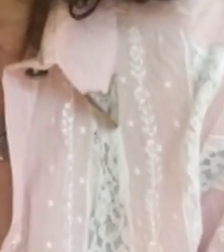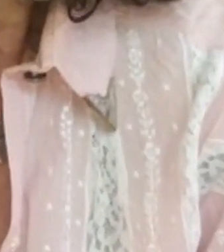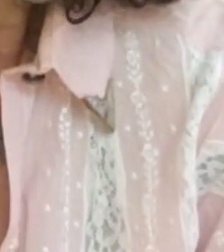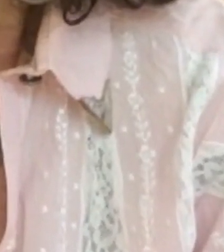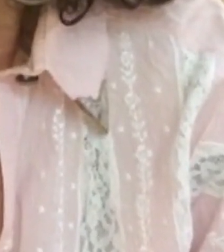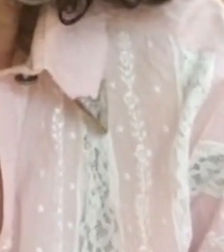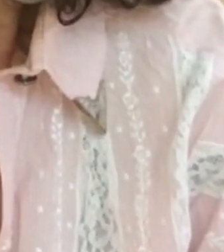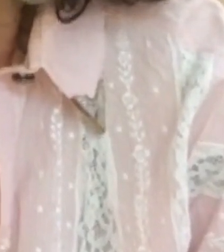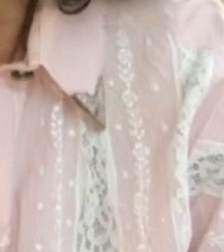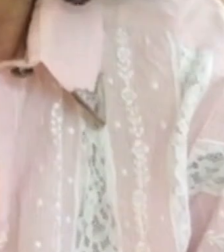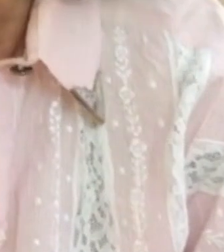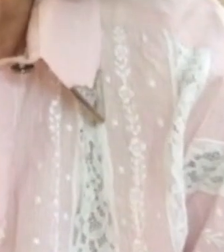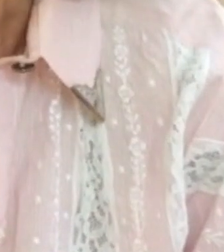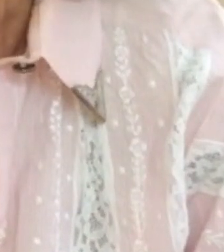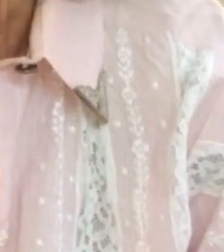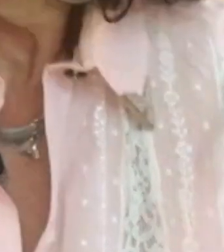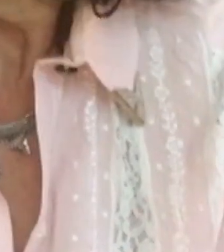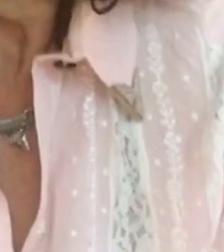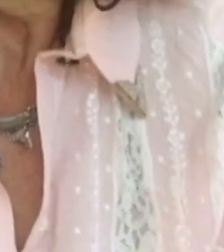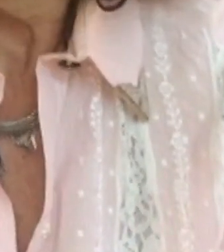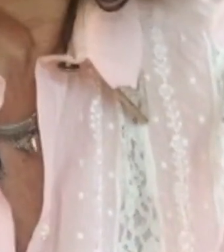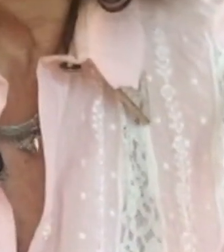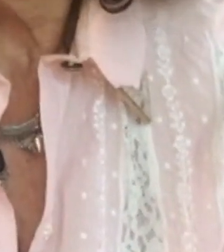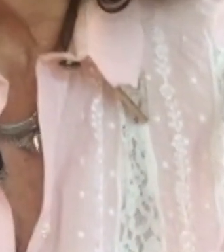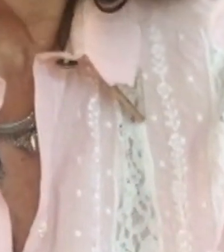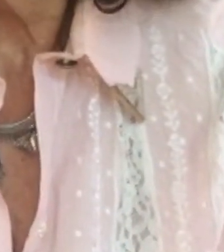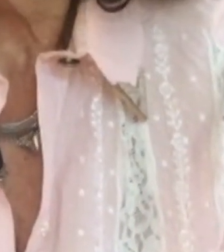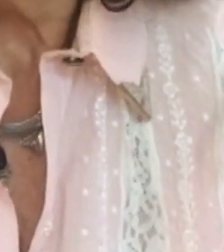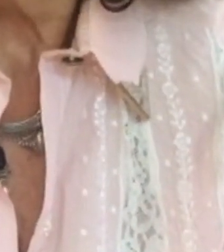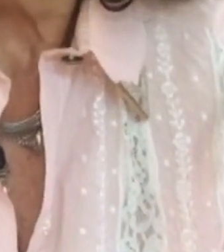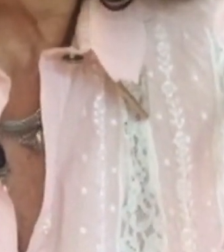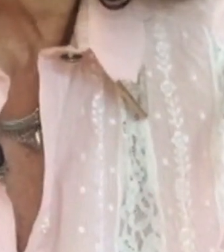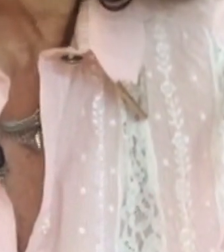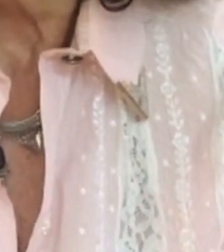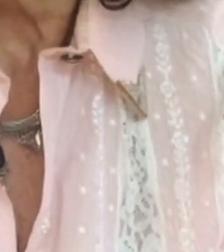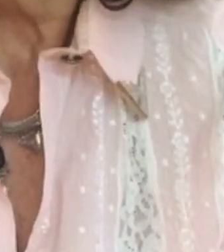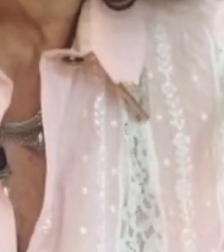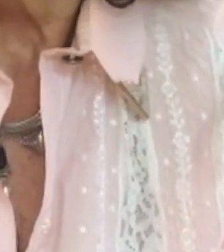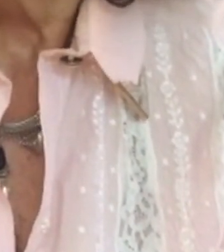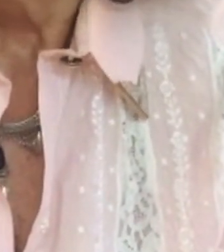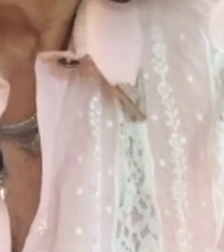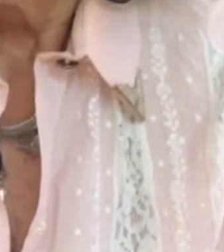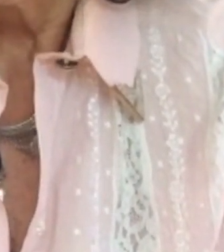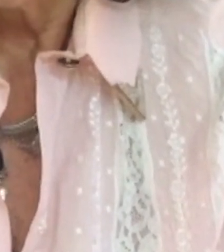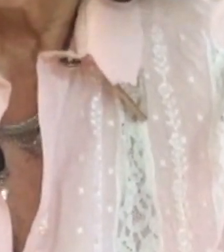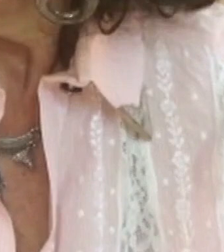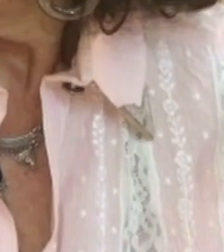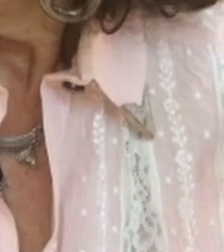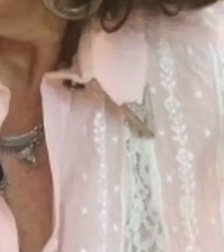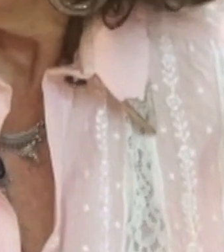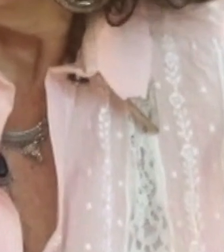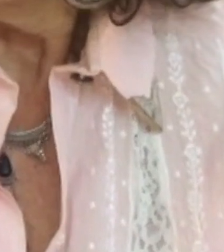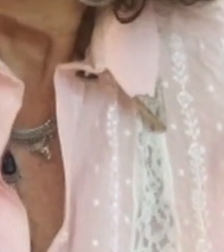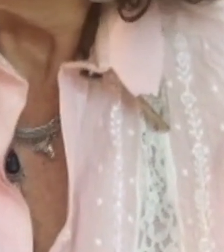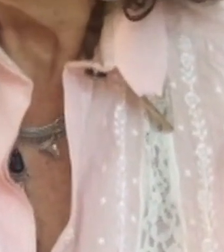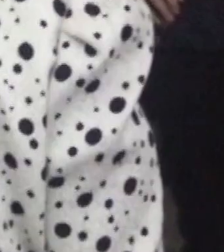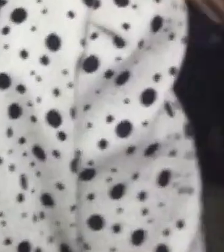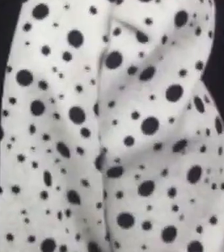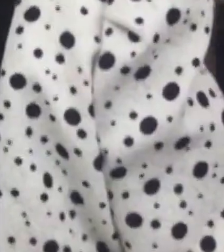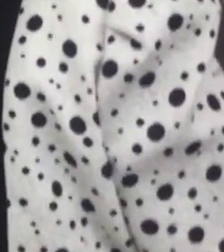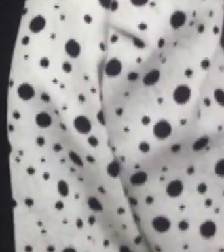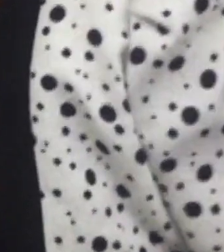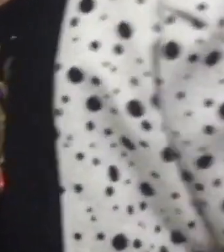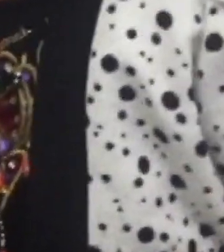que canta como los dioses yo la represento como la abuela Sofía llamame por